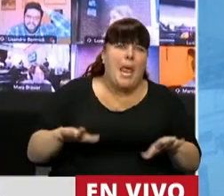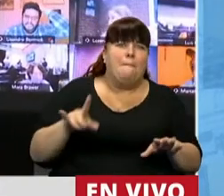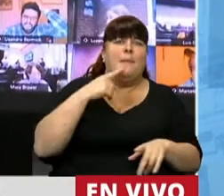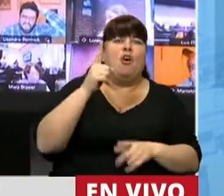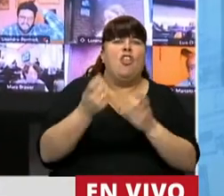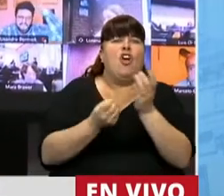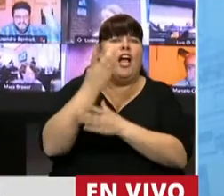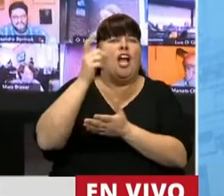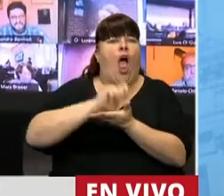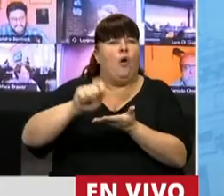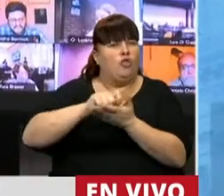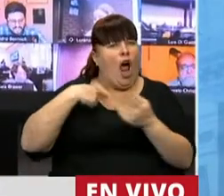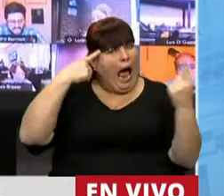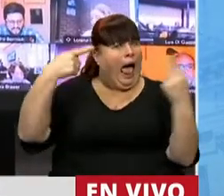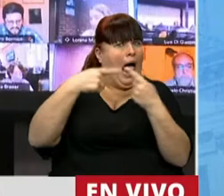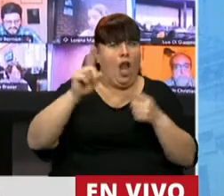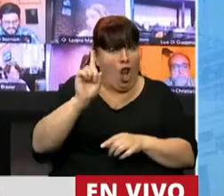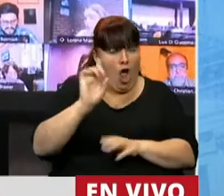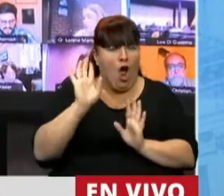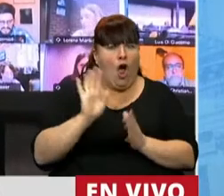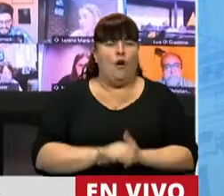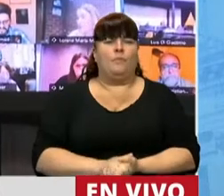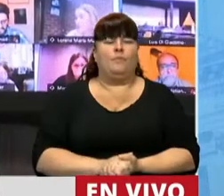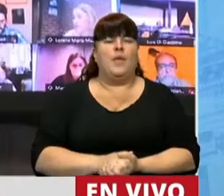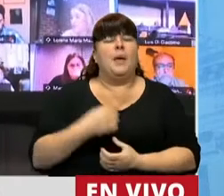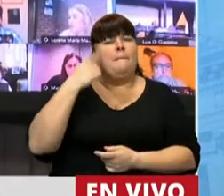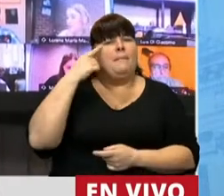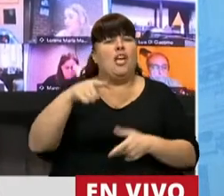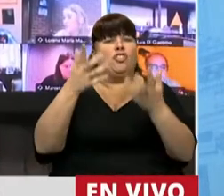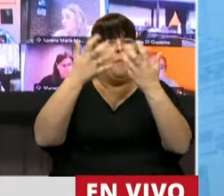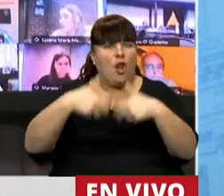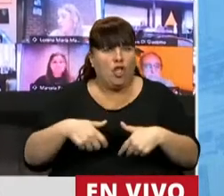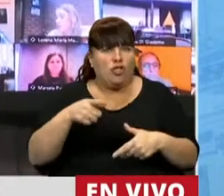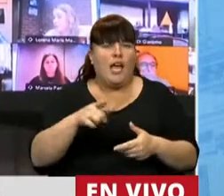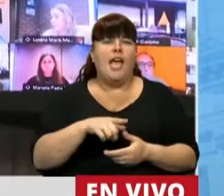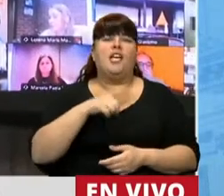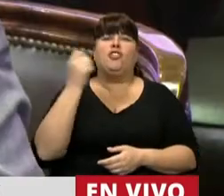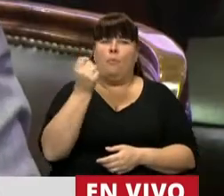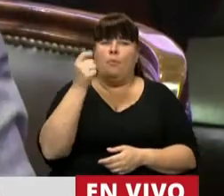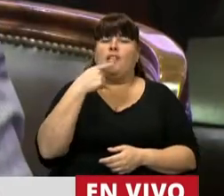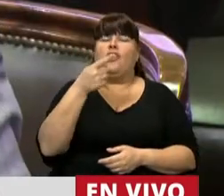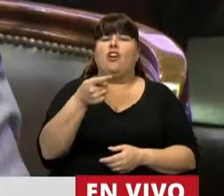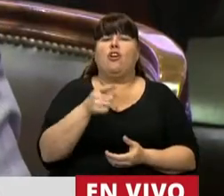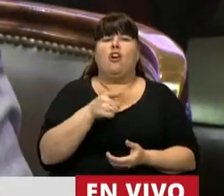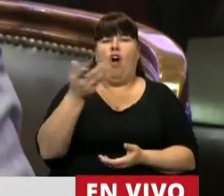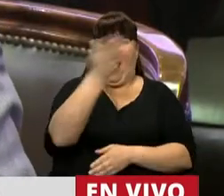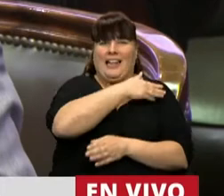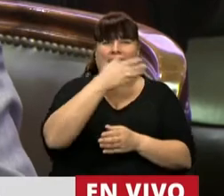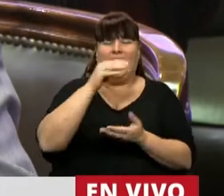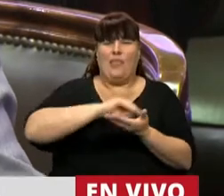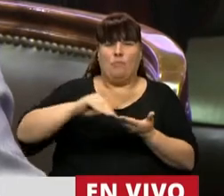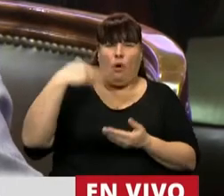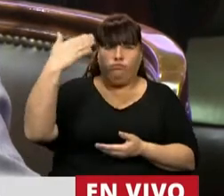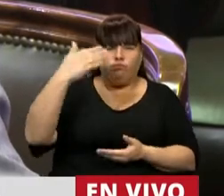autor y no es porque disienta con él. Es porque creo que este proyecto, y así como lo ha dicho el diputado que me antecede,